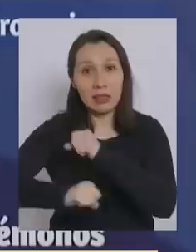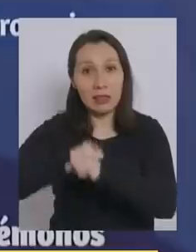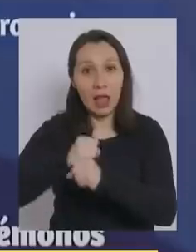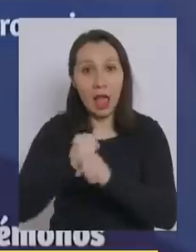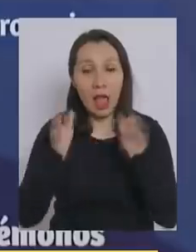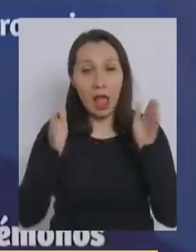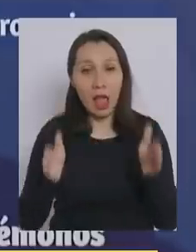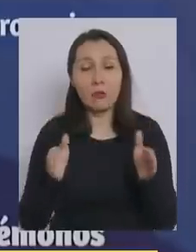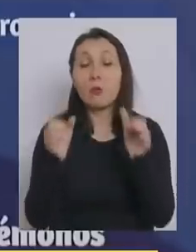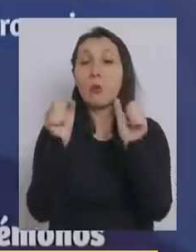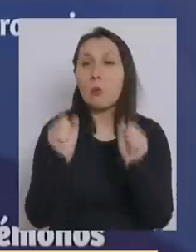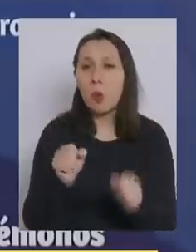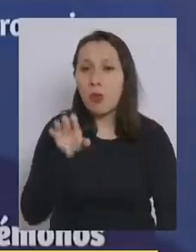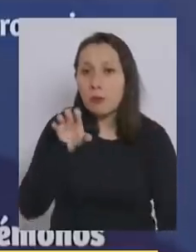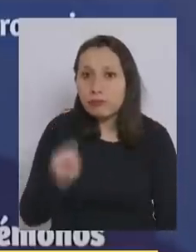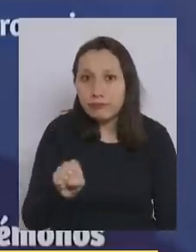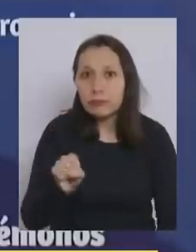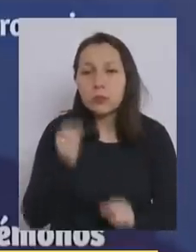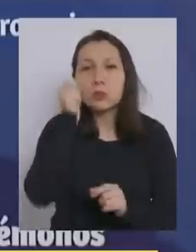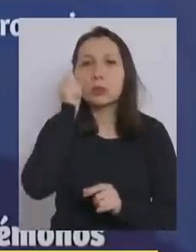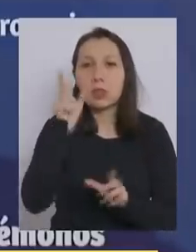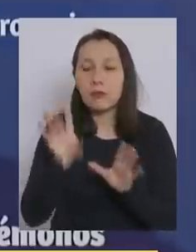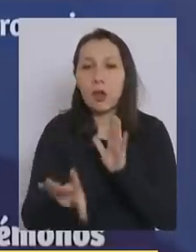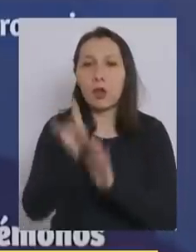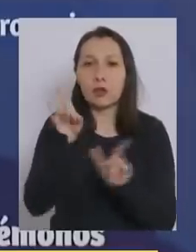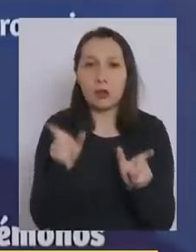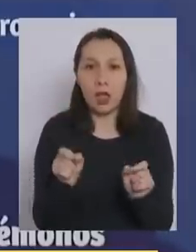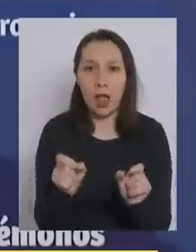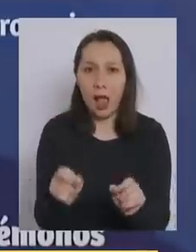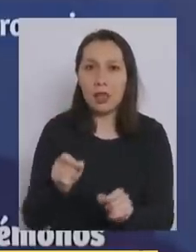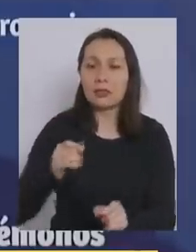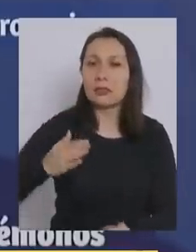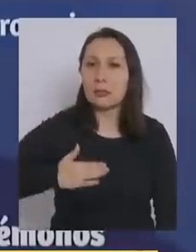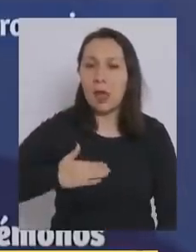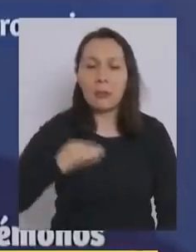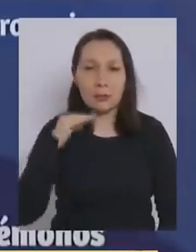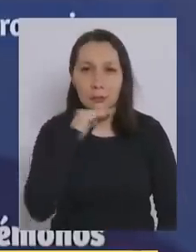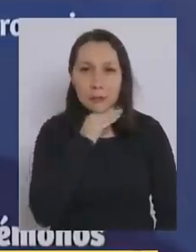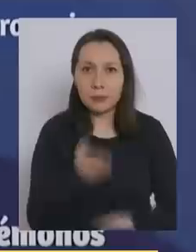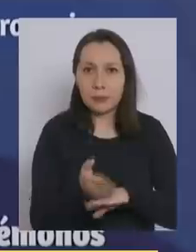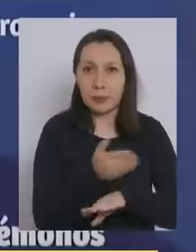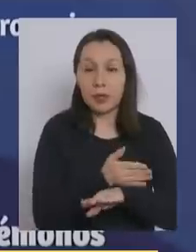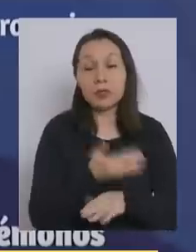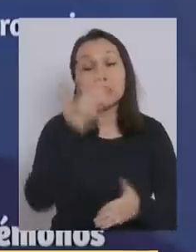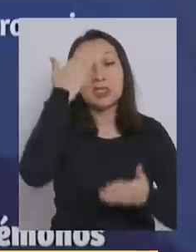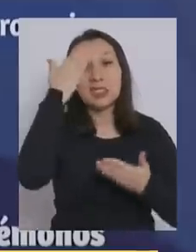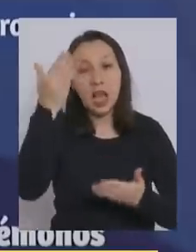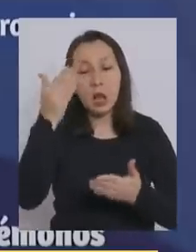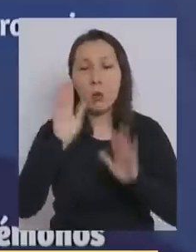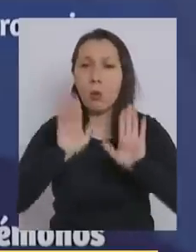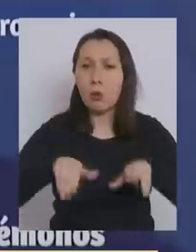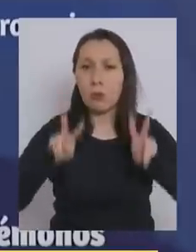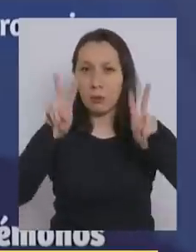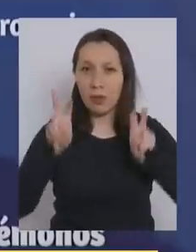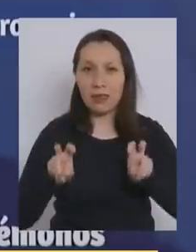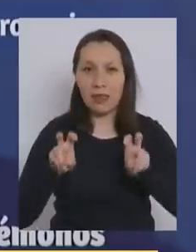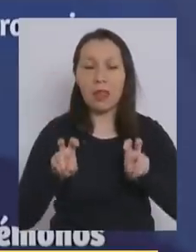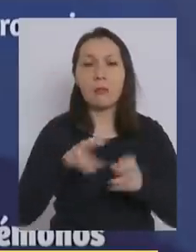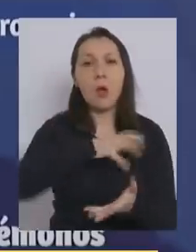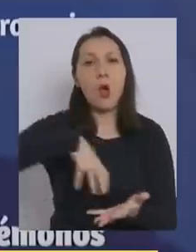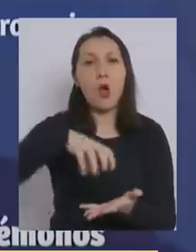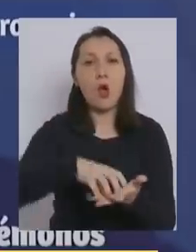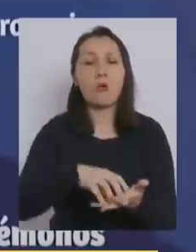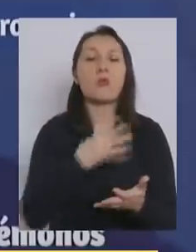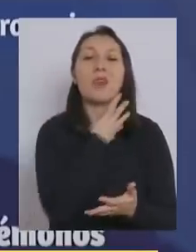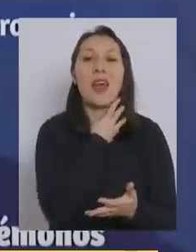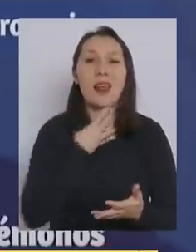puede detectar el cáncer de mama en forma precoz. Saludamos por lo mismo a la comuna de